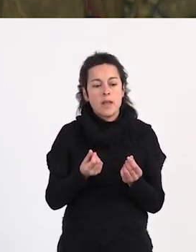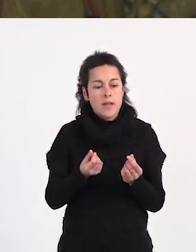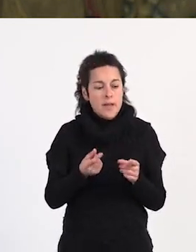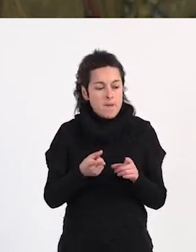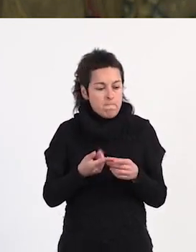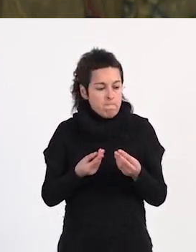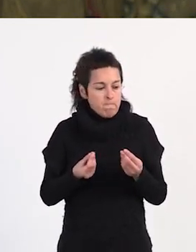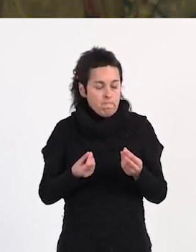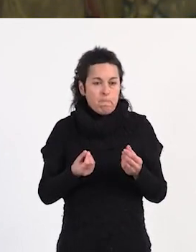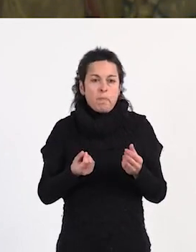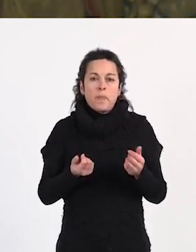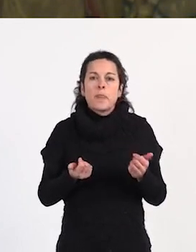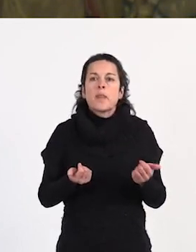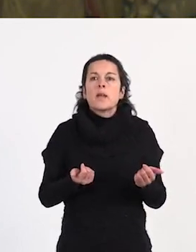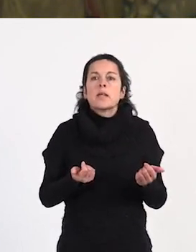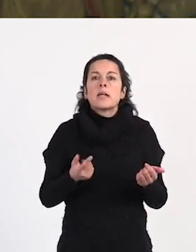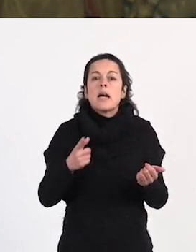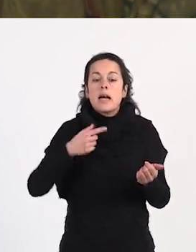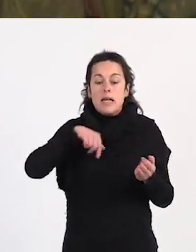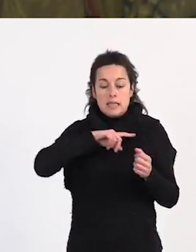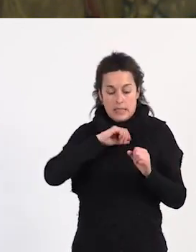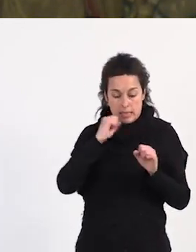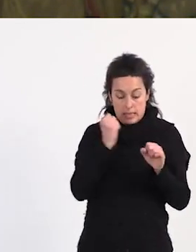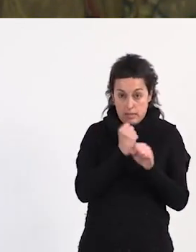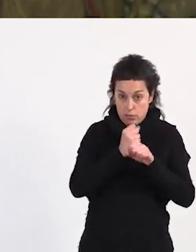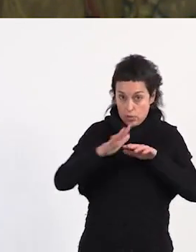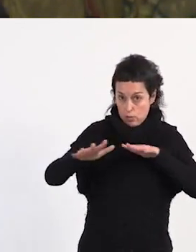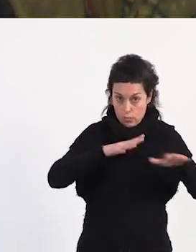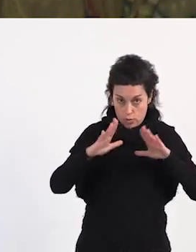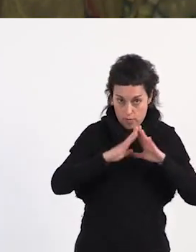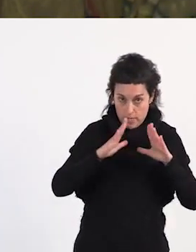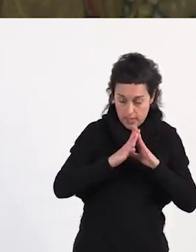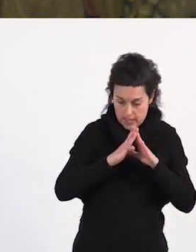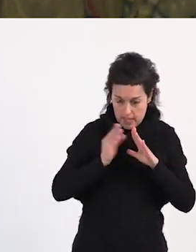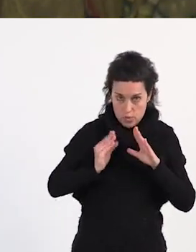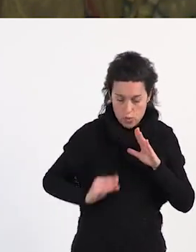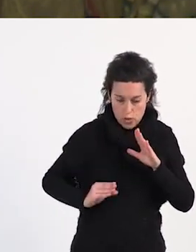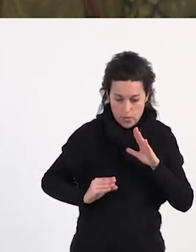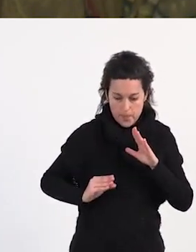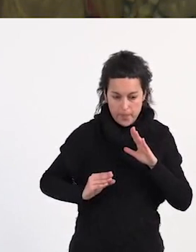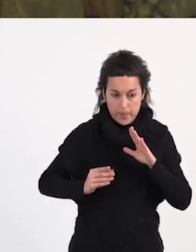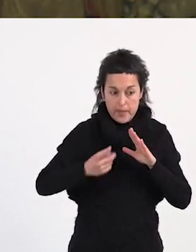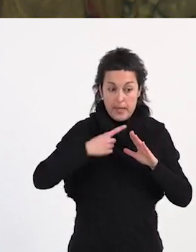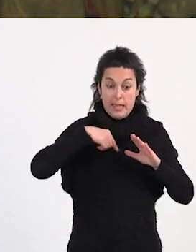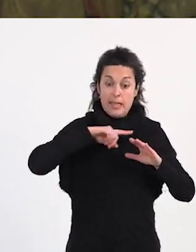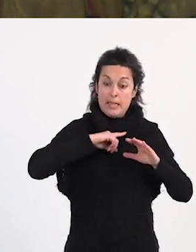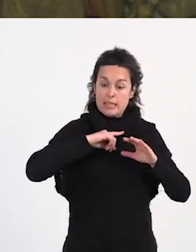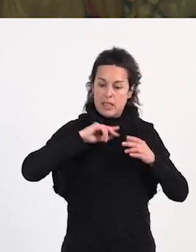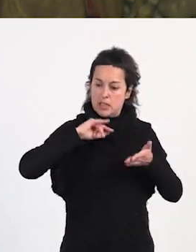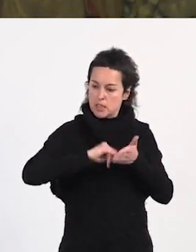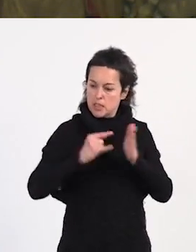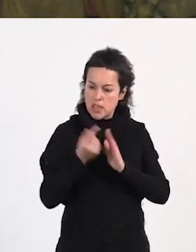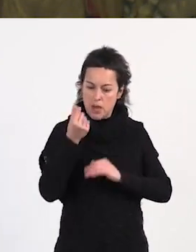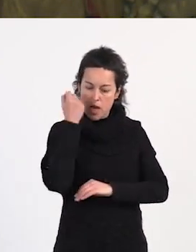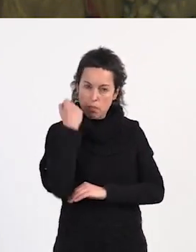a las que trabajamos en movimientos feministas a las que sobrevivimos en este sistema